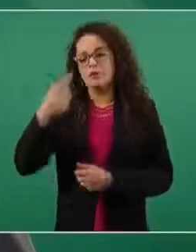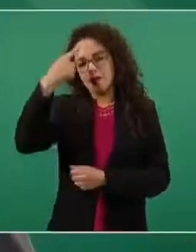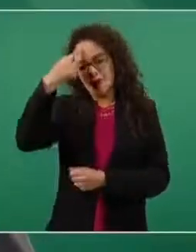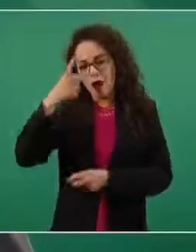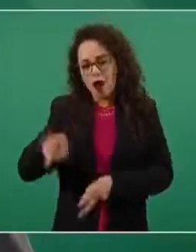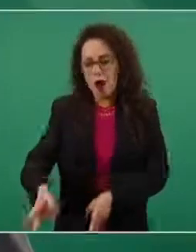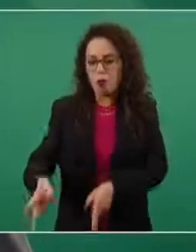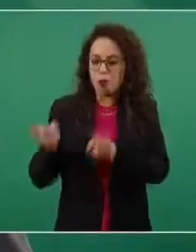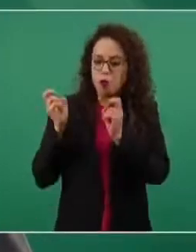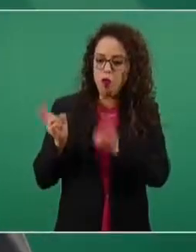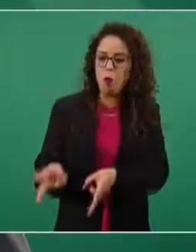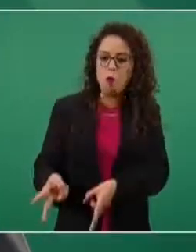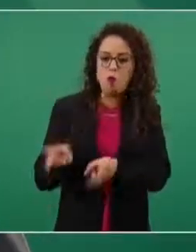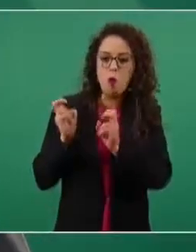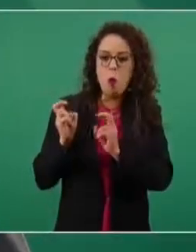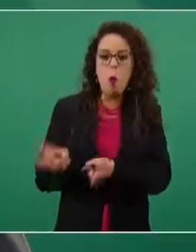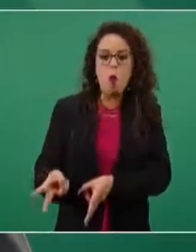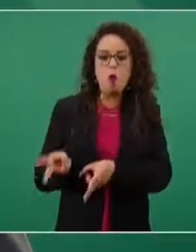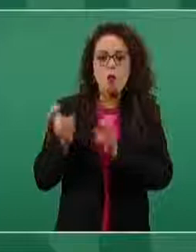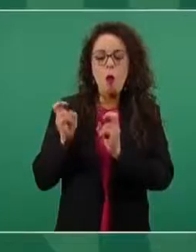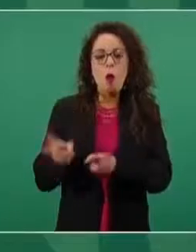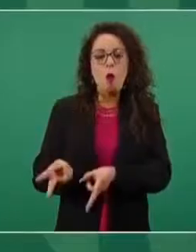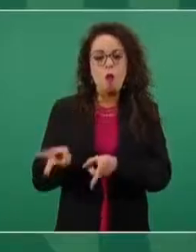del periodo neoliberal.